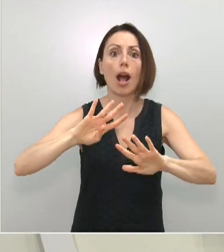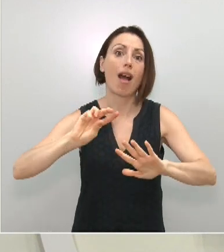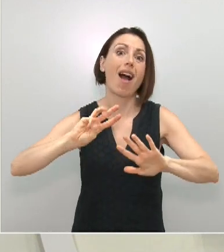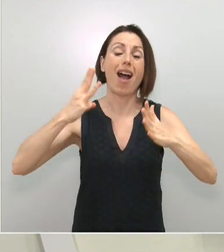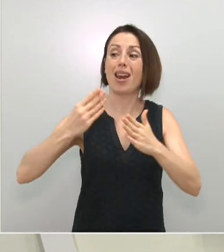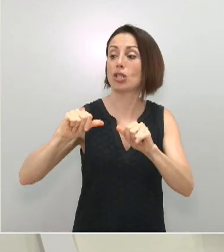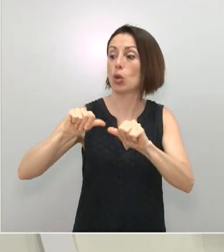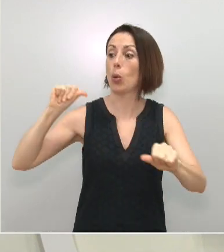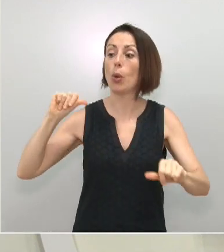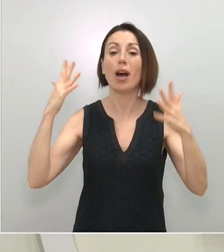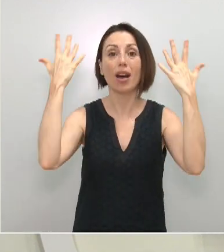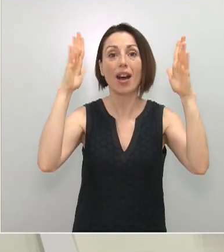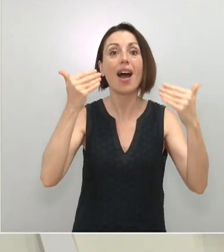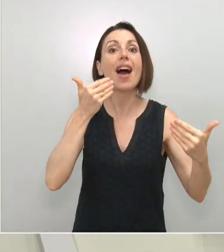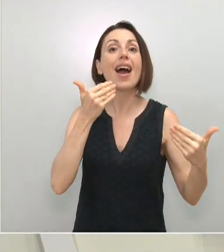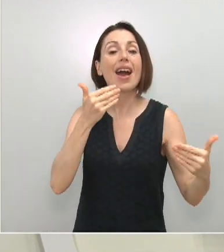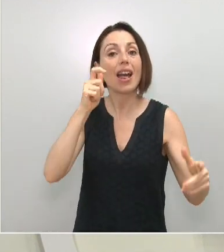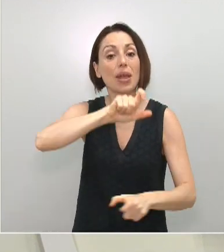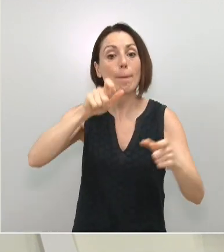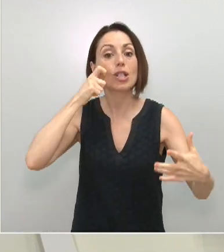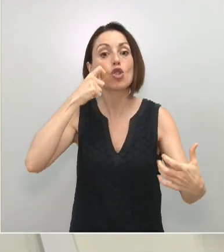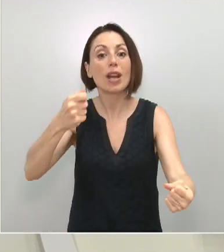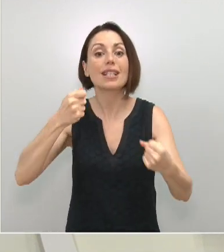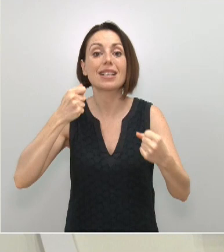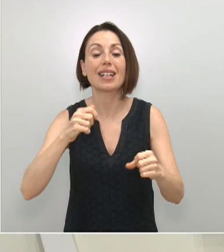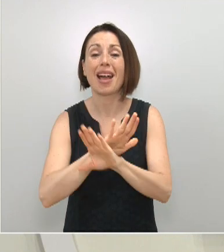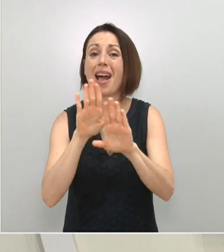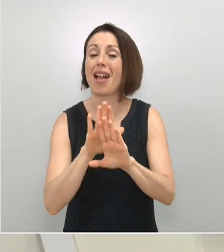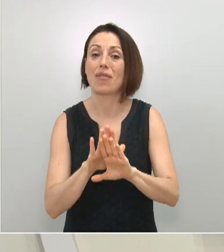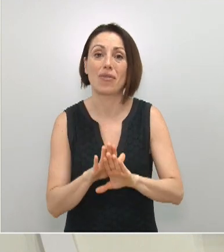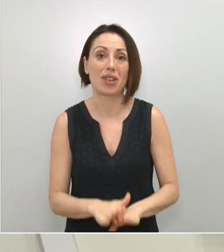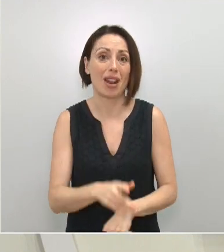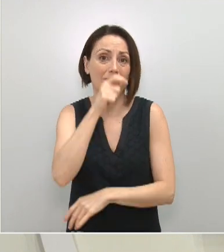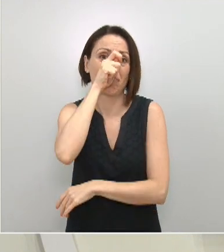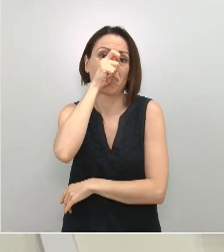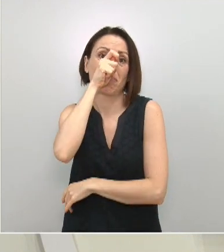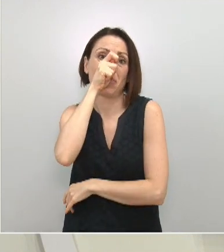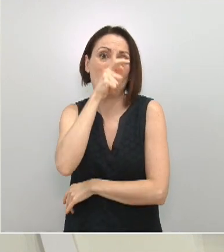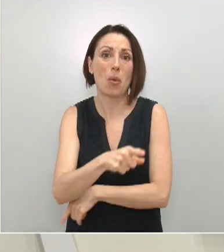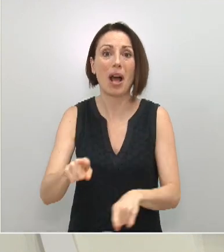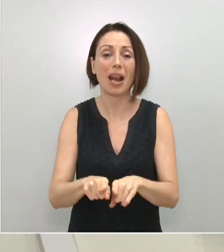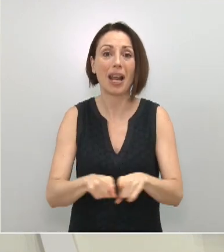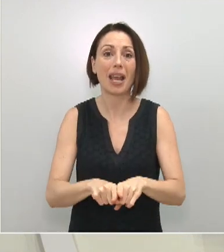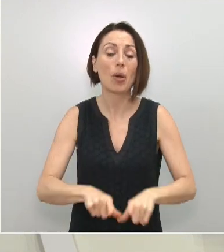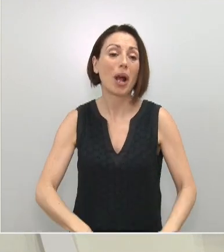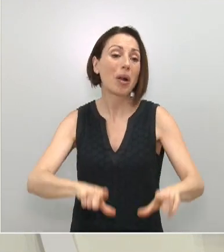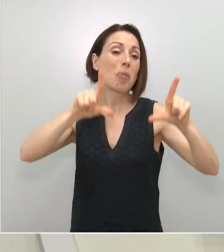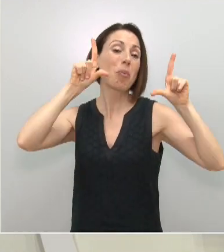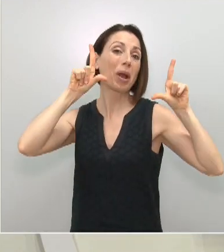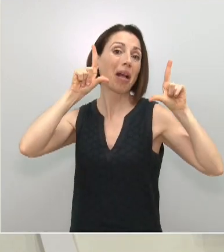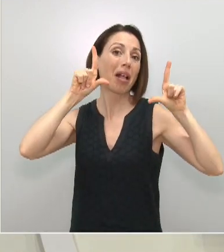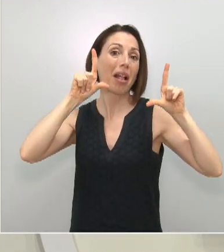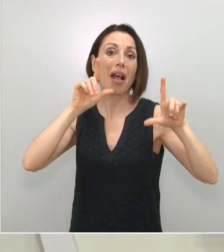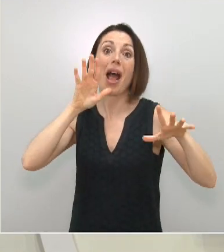en agradecimiento a los sanitarios, habrán sido solo una pose de quienes ahora